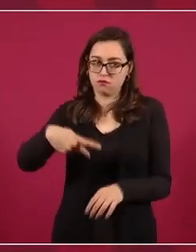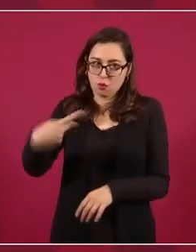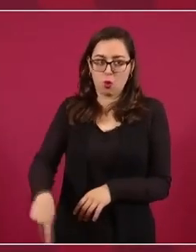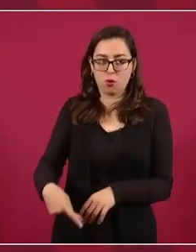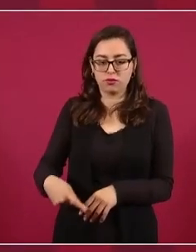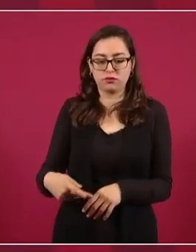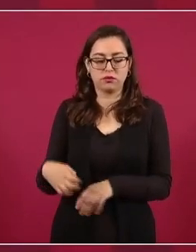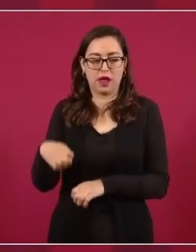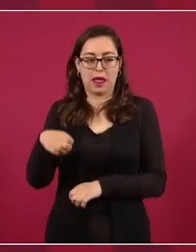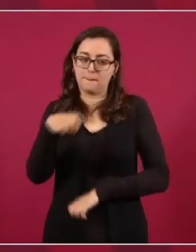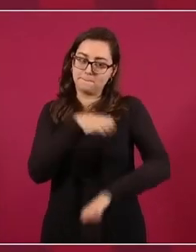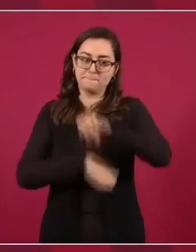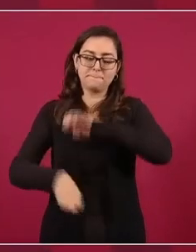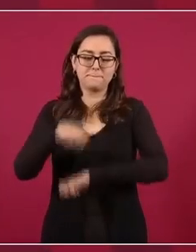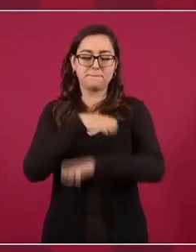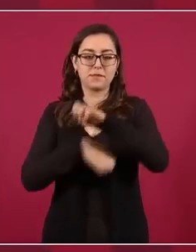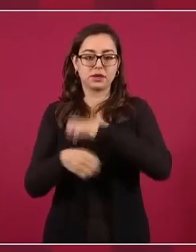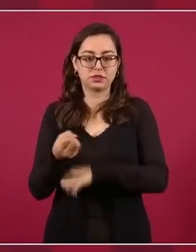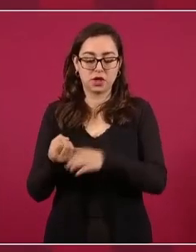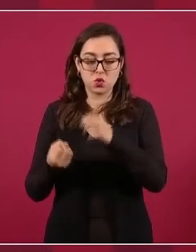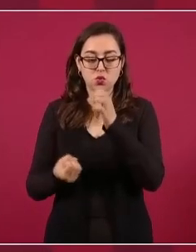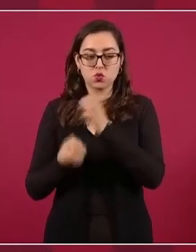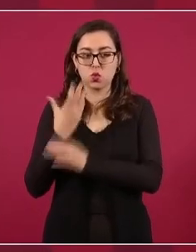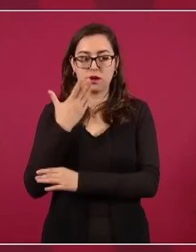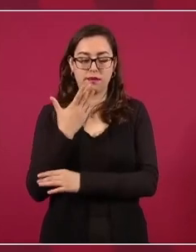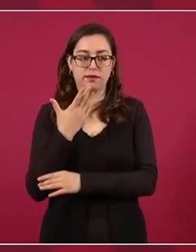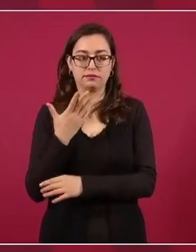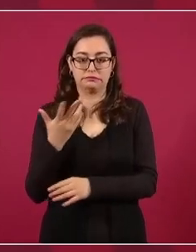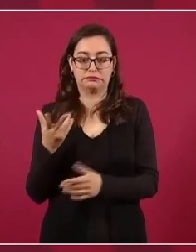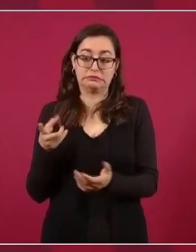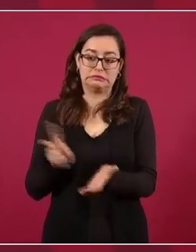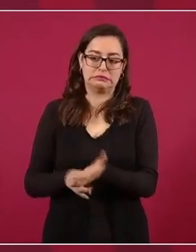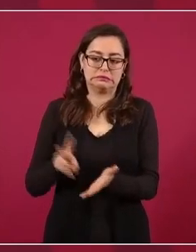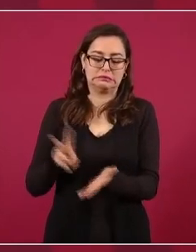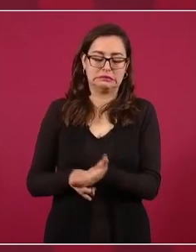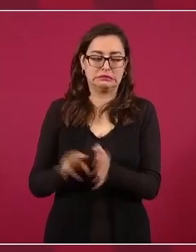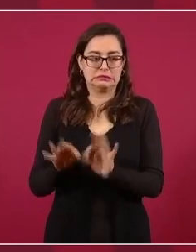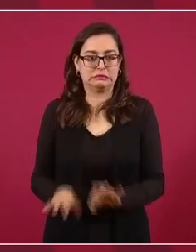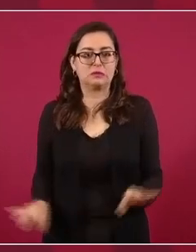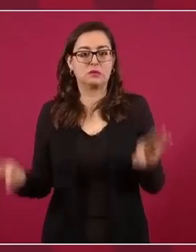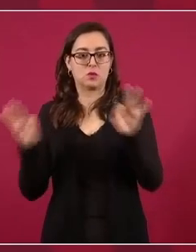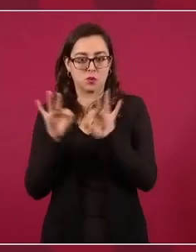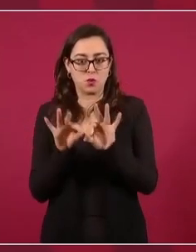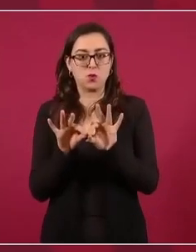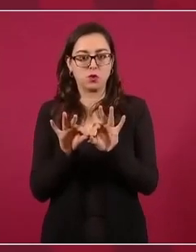la importancia que tiene este insumo para la